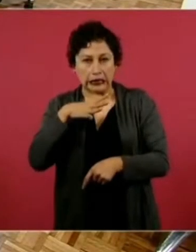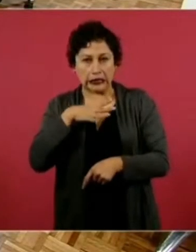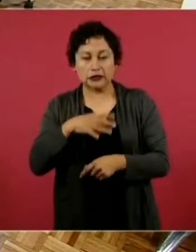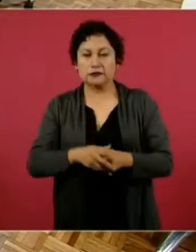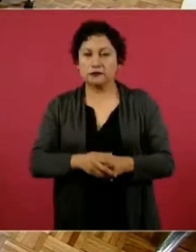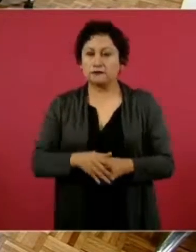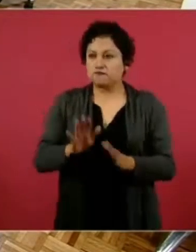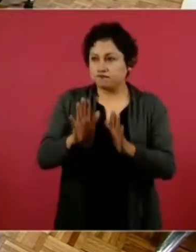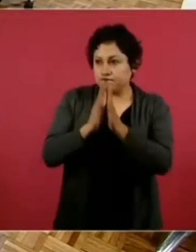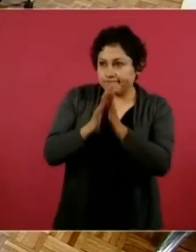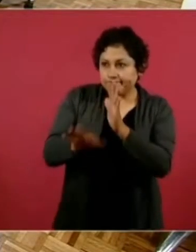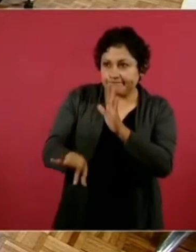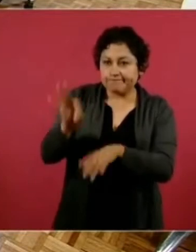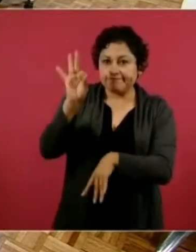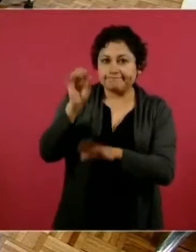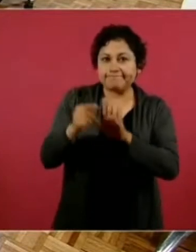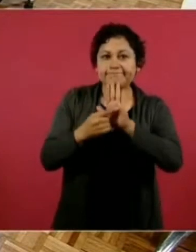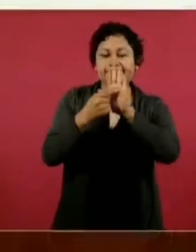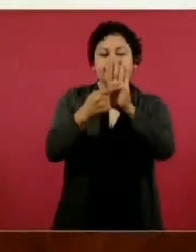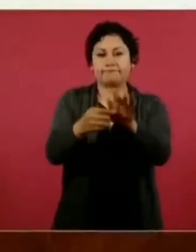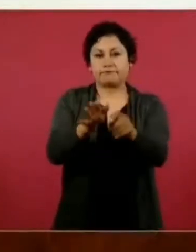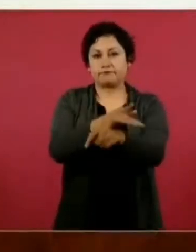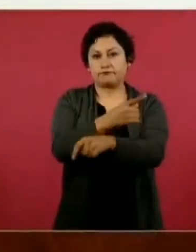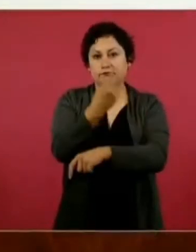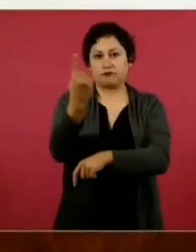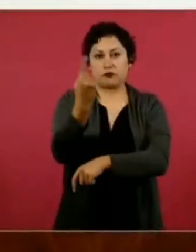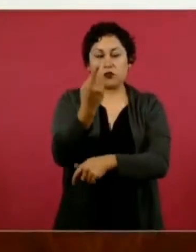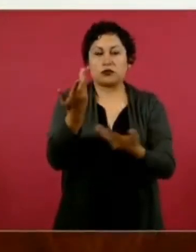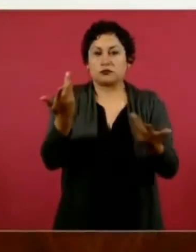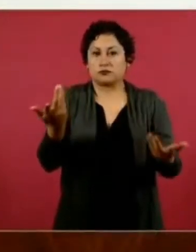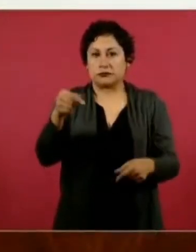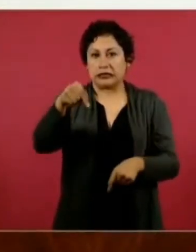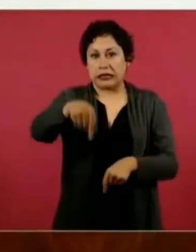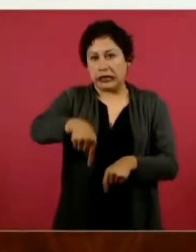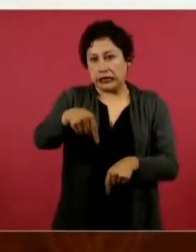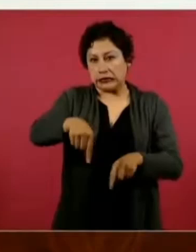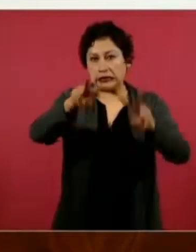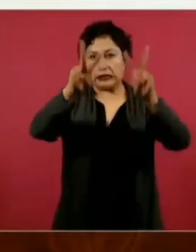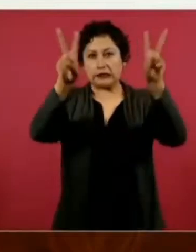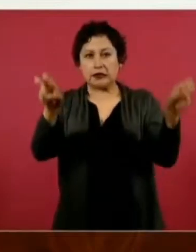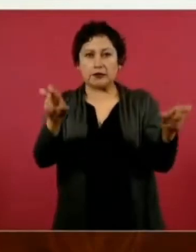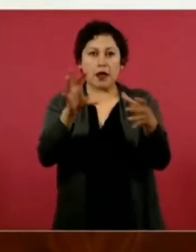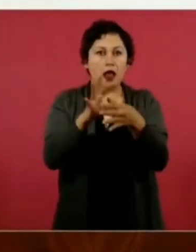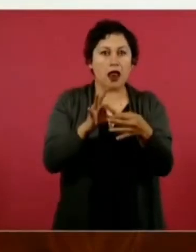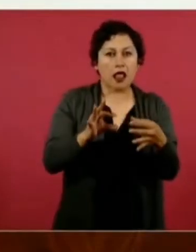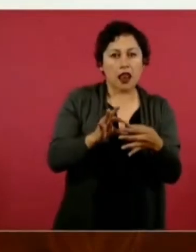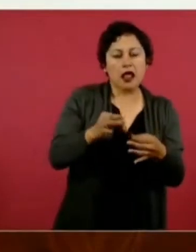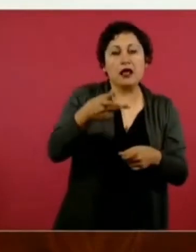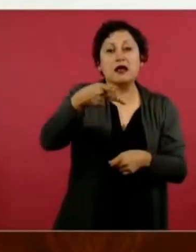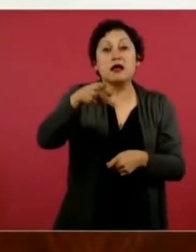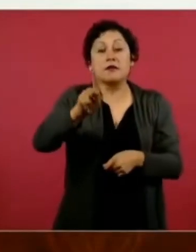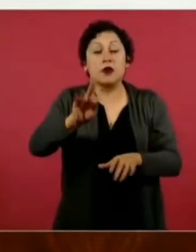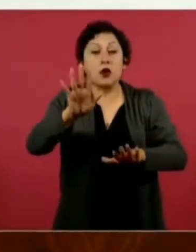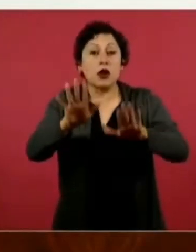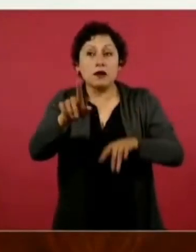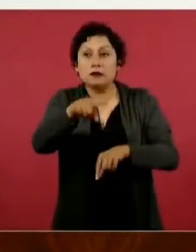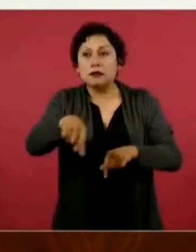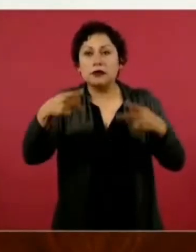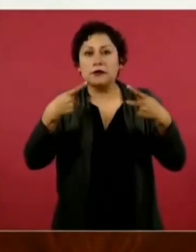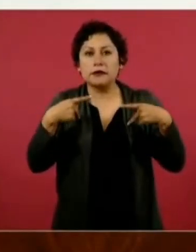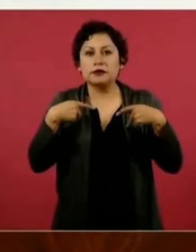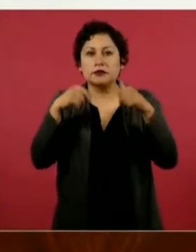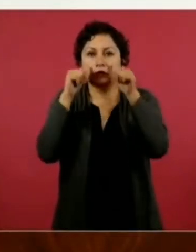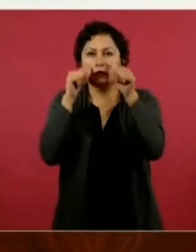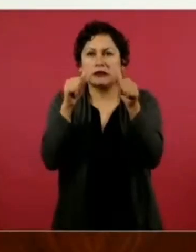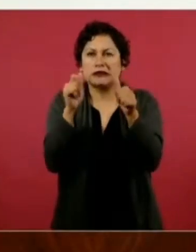también se habla, pero la gente no alcanza a veces